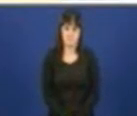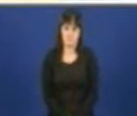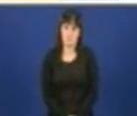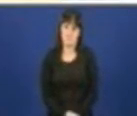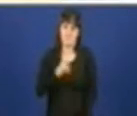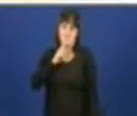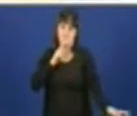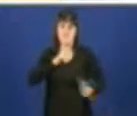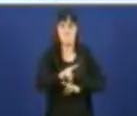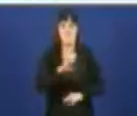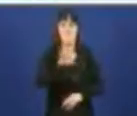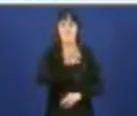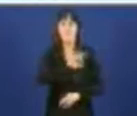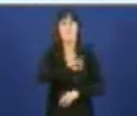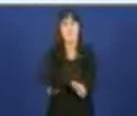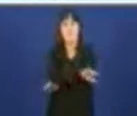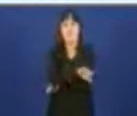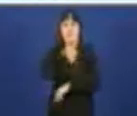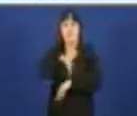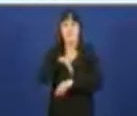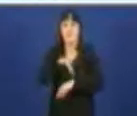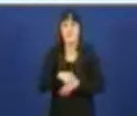réplica da conselleira de Sanidade.